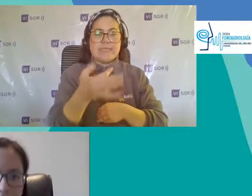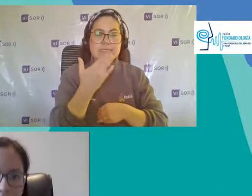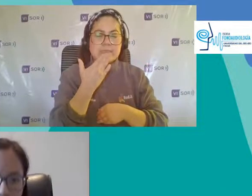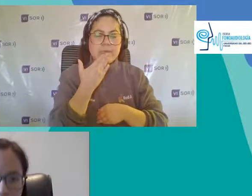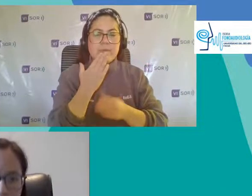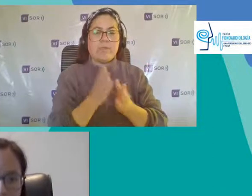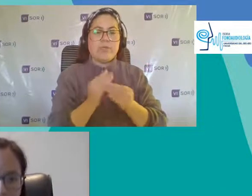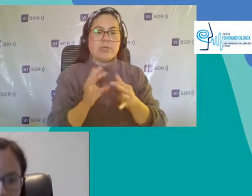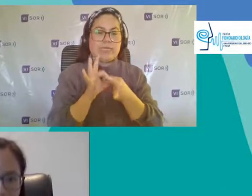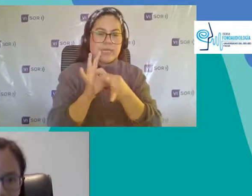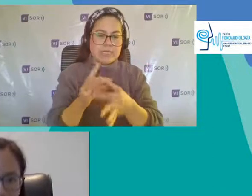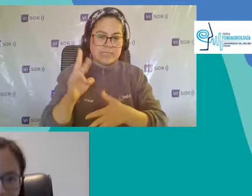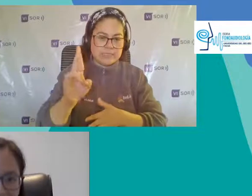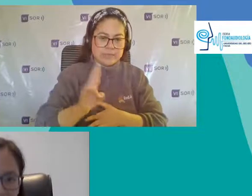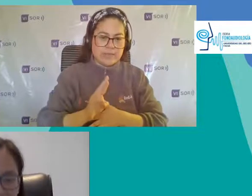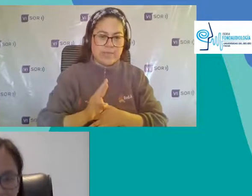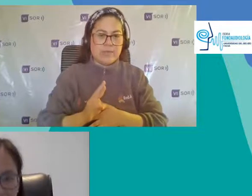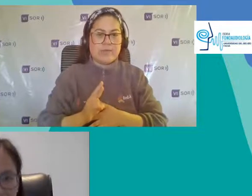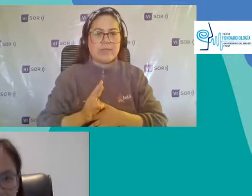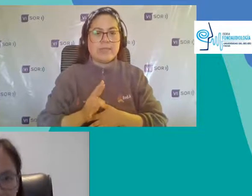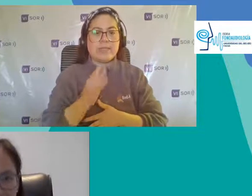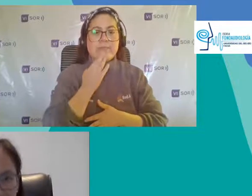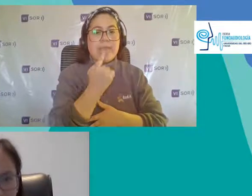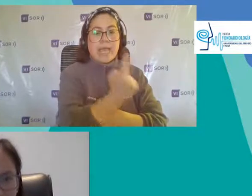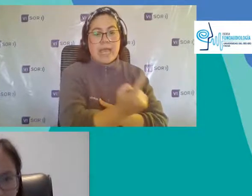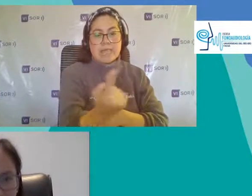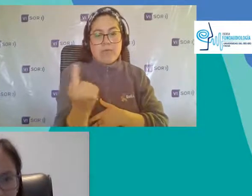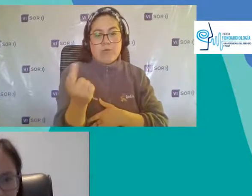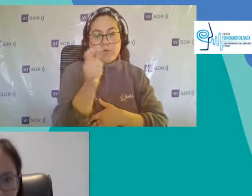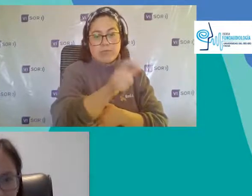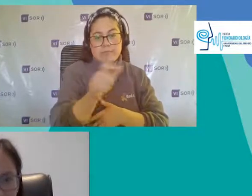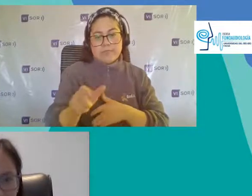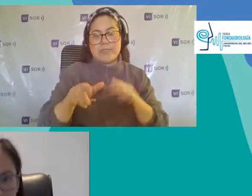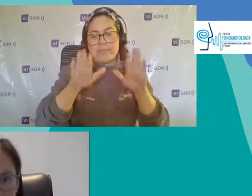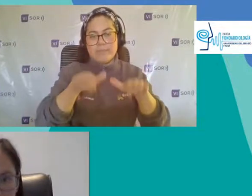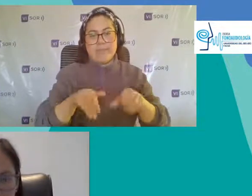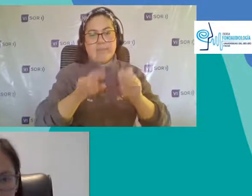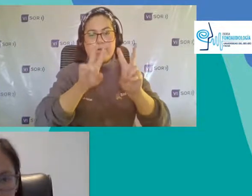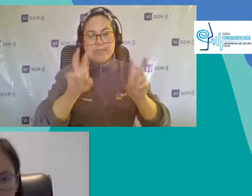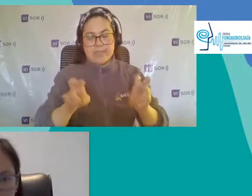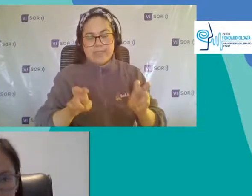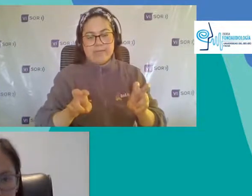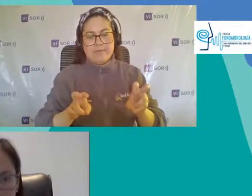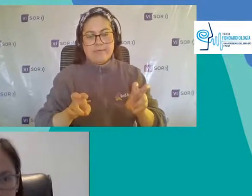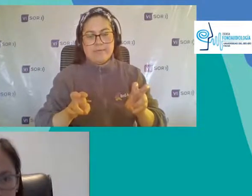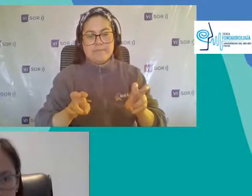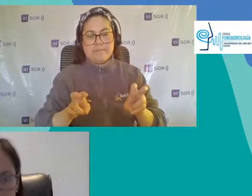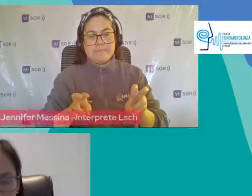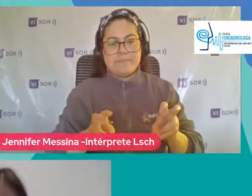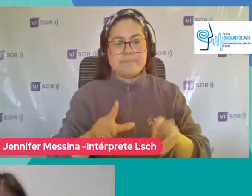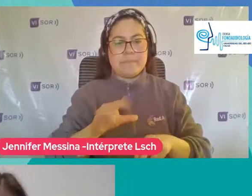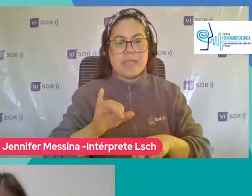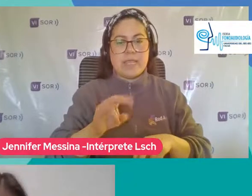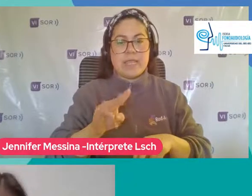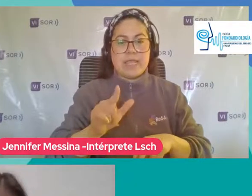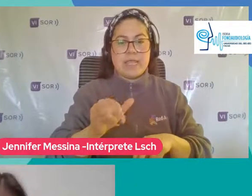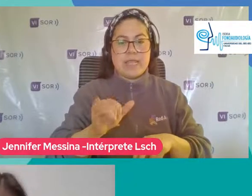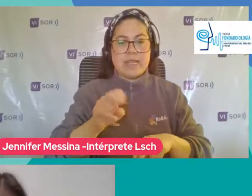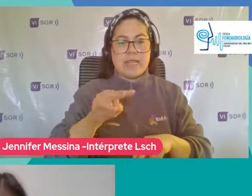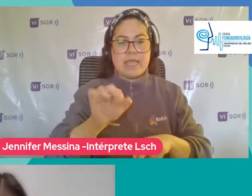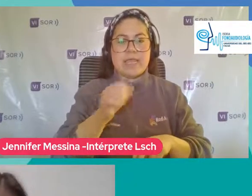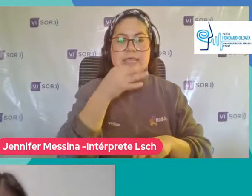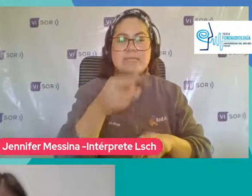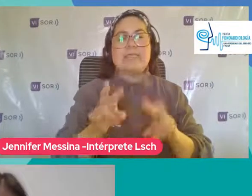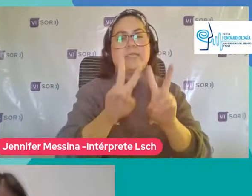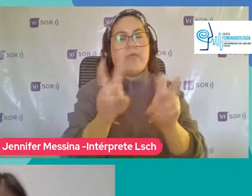Respondiendo ahí En particular Y a cada una de las personas Que escriben En la misma línea Lo mismo que nos hace Liliana Zambrano Excelente tema